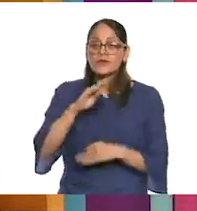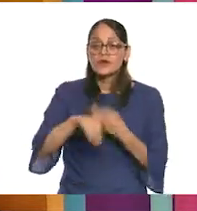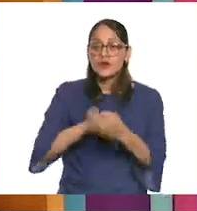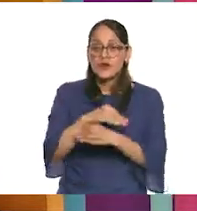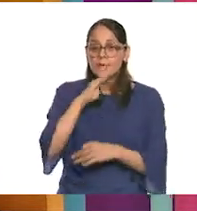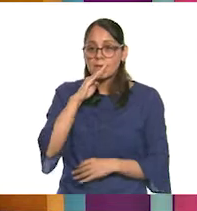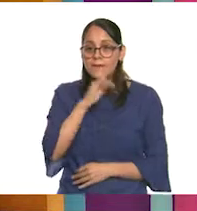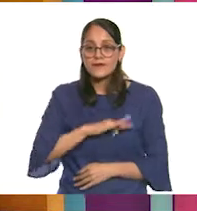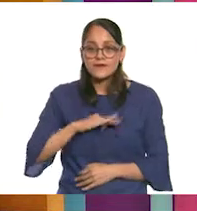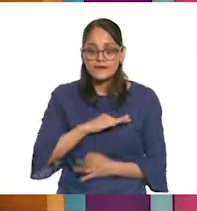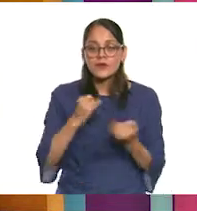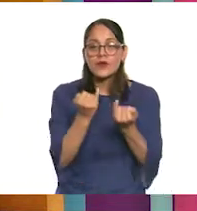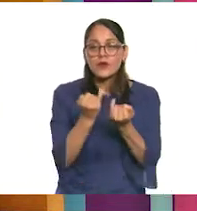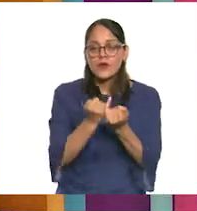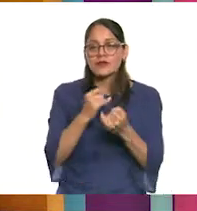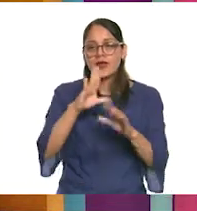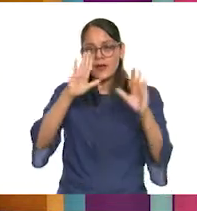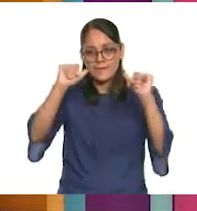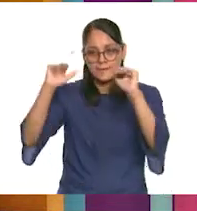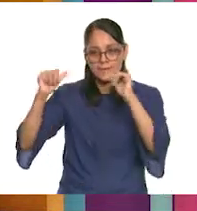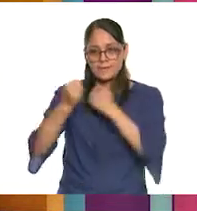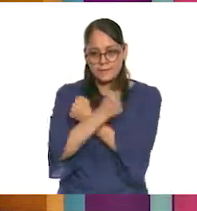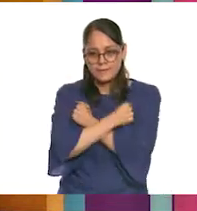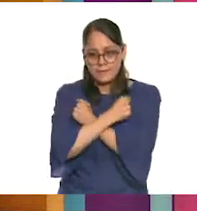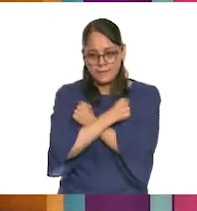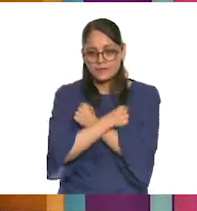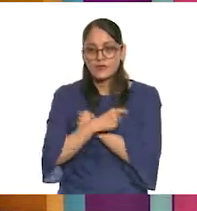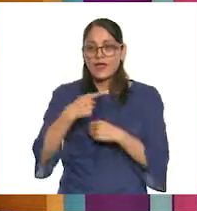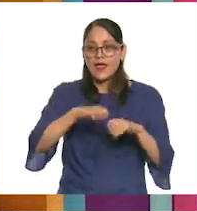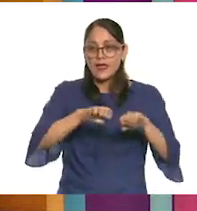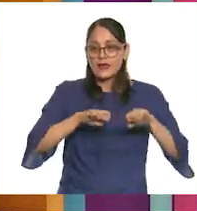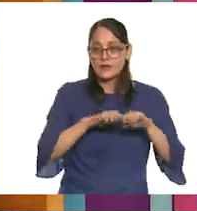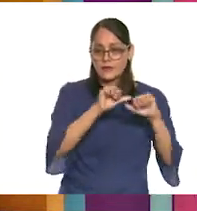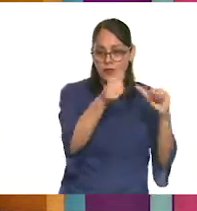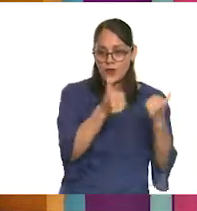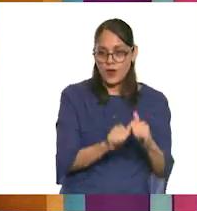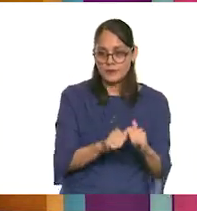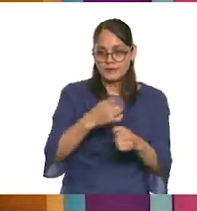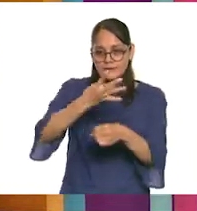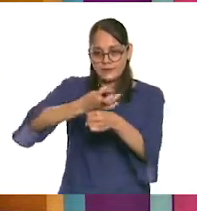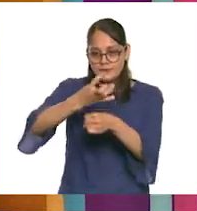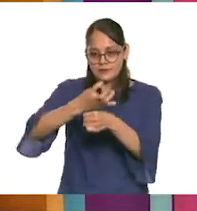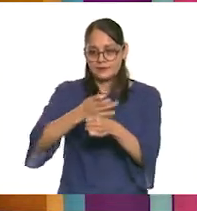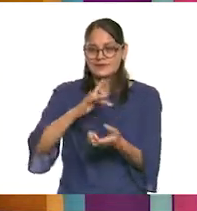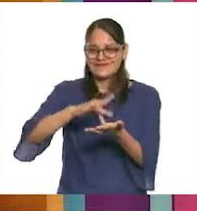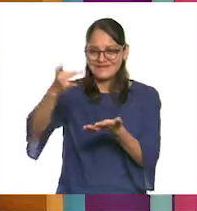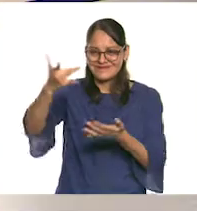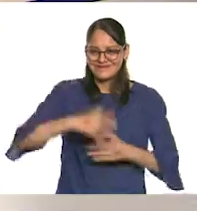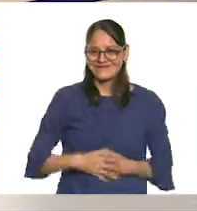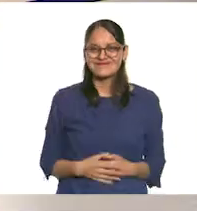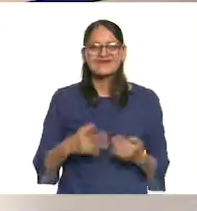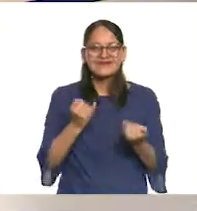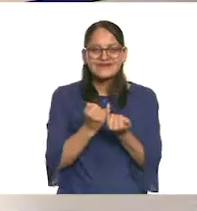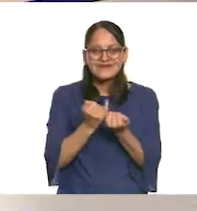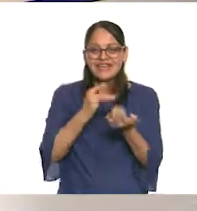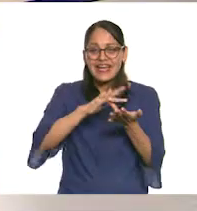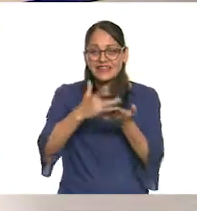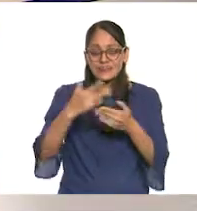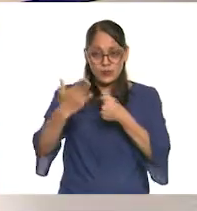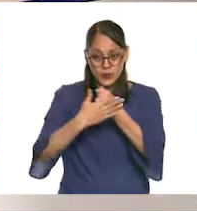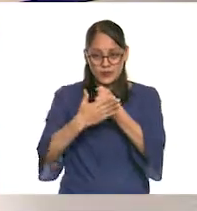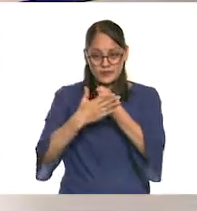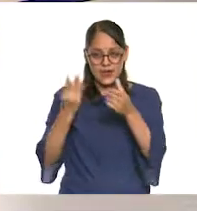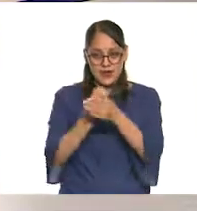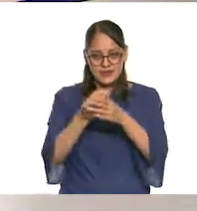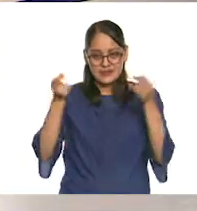las mamás. Les mandamos un fuerte abrazo el equipo de artes de cuarto grado. Muchas gracias. Gracias a ti, Ivonne. Nos vemos en la próxima